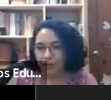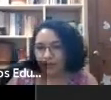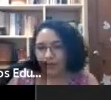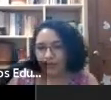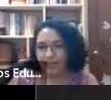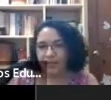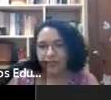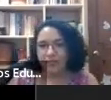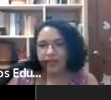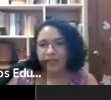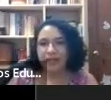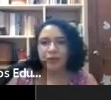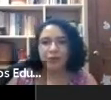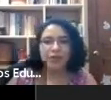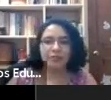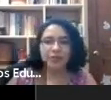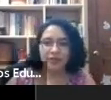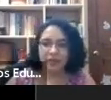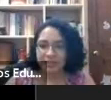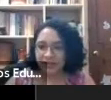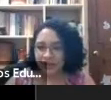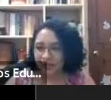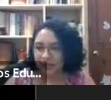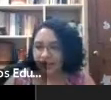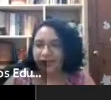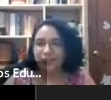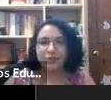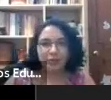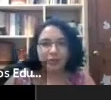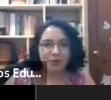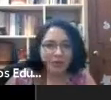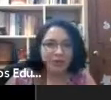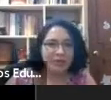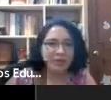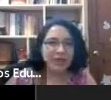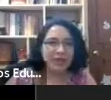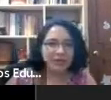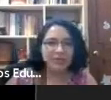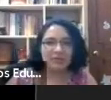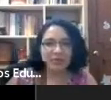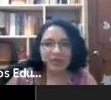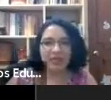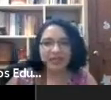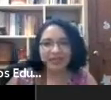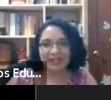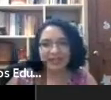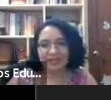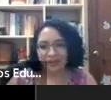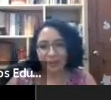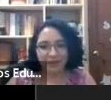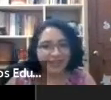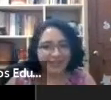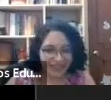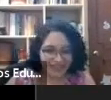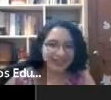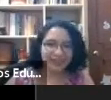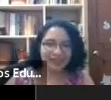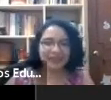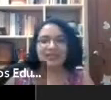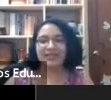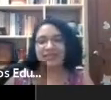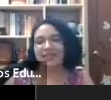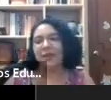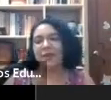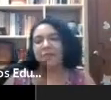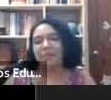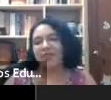eh, Escutia, felicidades, mi querida Luz, hermosa entrevista, entonces, bueno, justamente, pues aquí vemos todas esas complicidades,